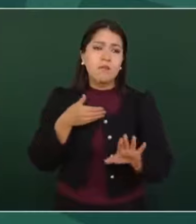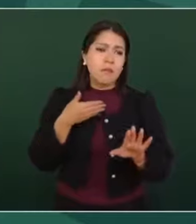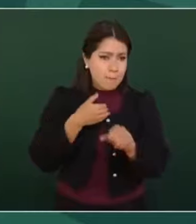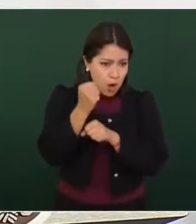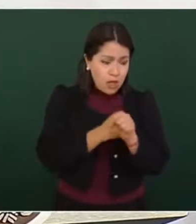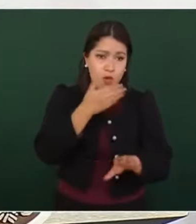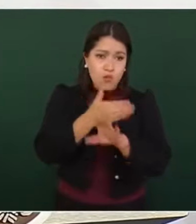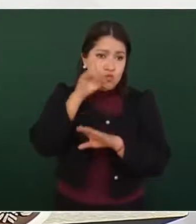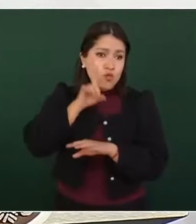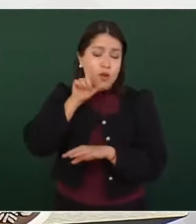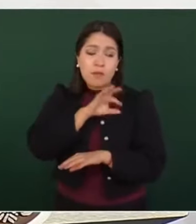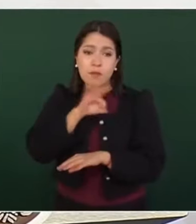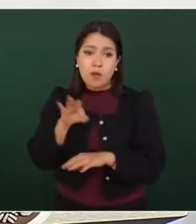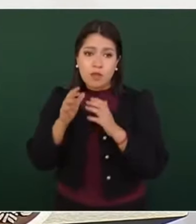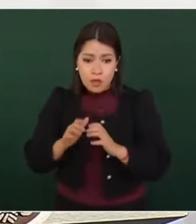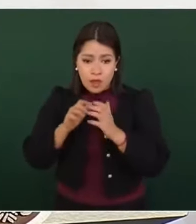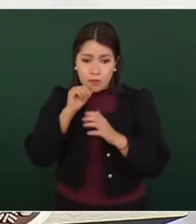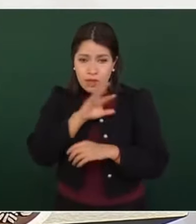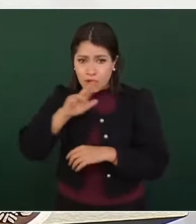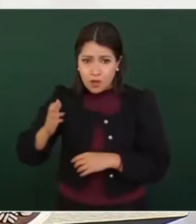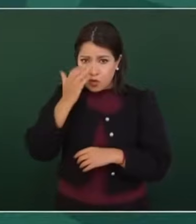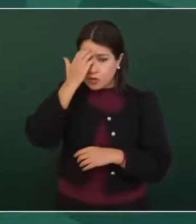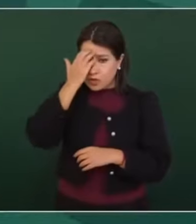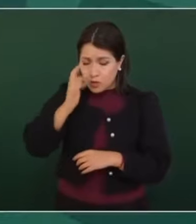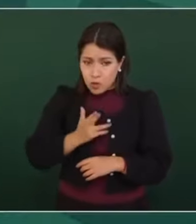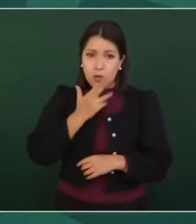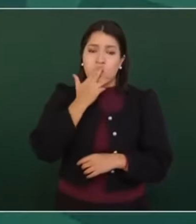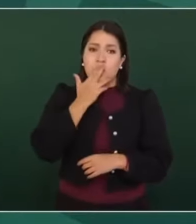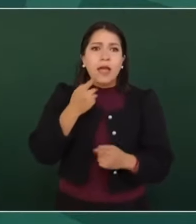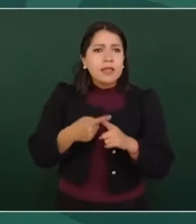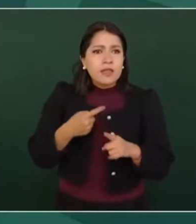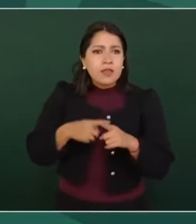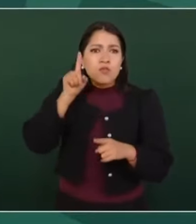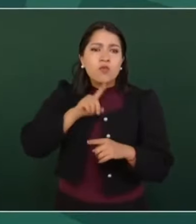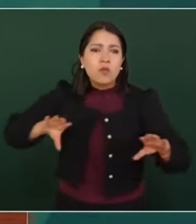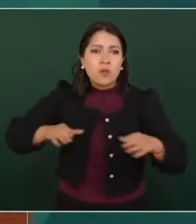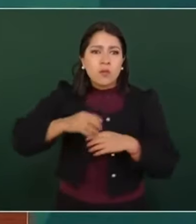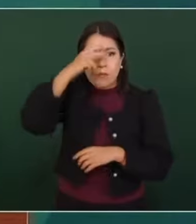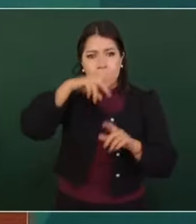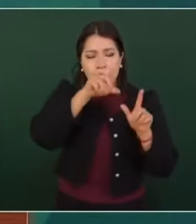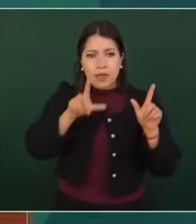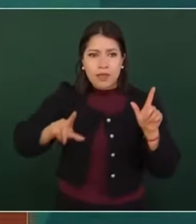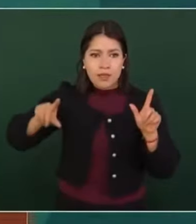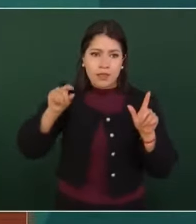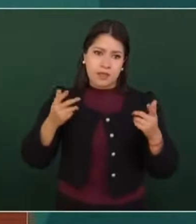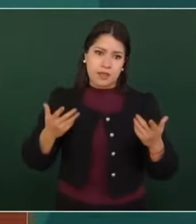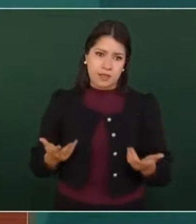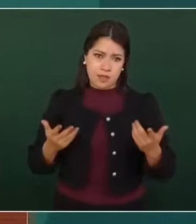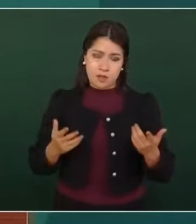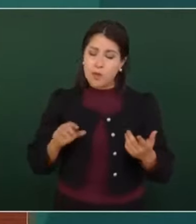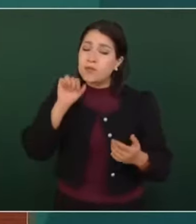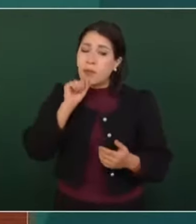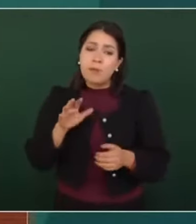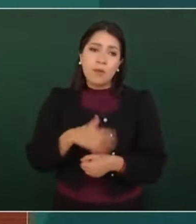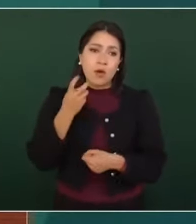construir una sociedad del cuidado. Se trata de reconocer, valorar y fortalecer a las mujeres de la comunidad mexicana en el exterior. Hoy quiero